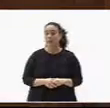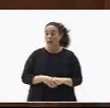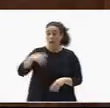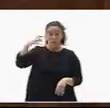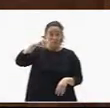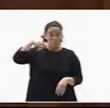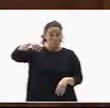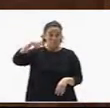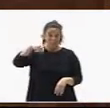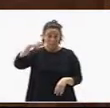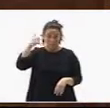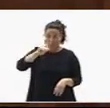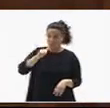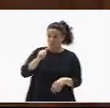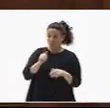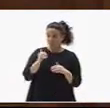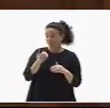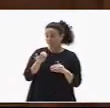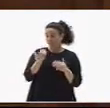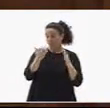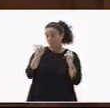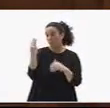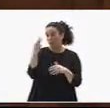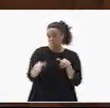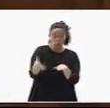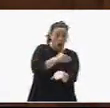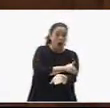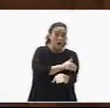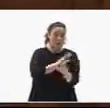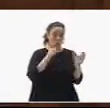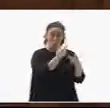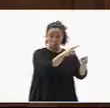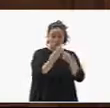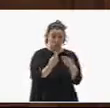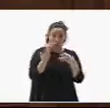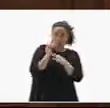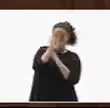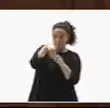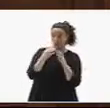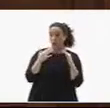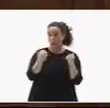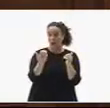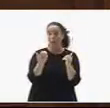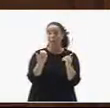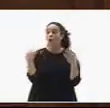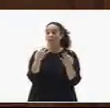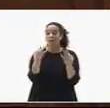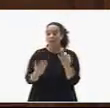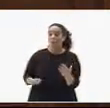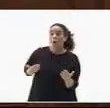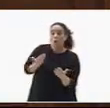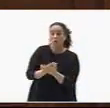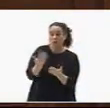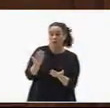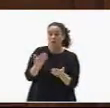del Parlamento, previa consulta con las fuerzas políticas representadas en el mismo y oído en la mesa, propondrá un candidato a presidente